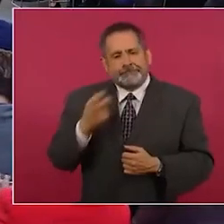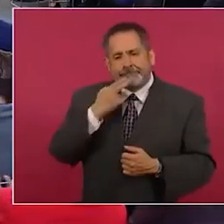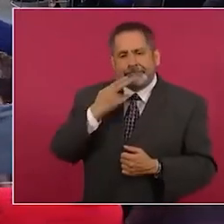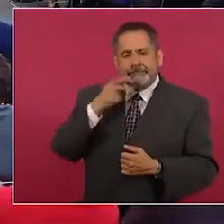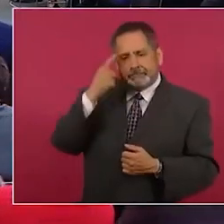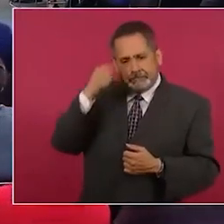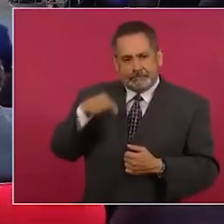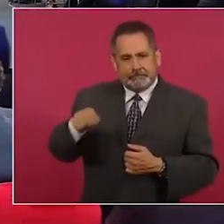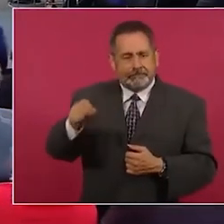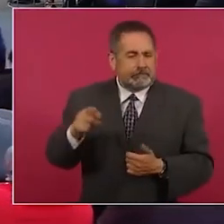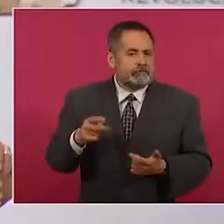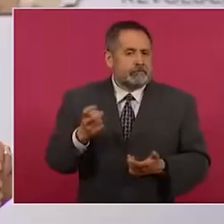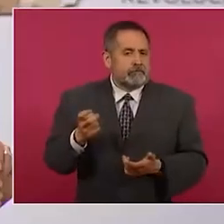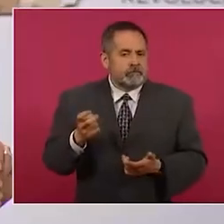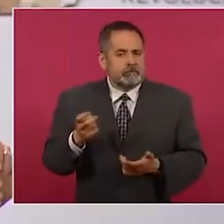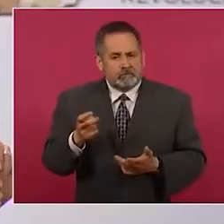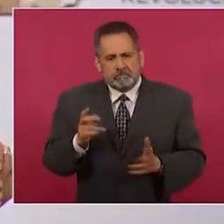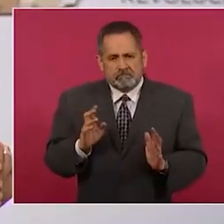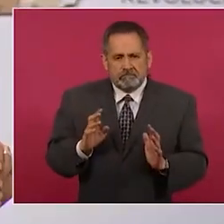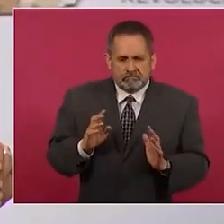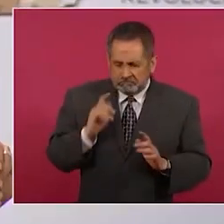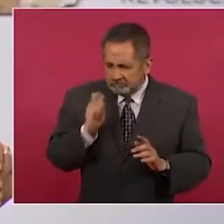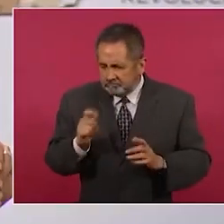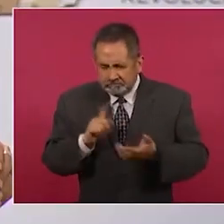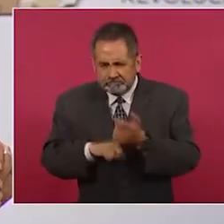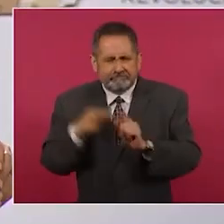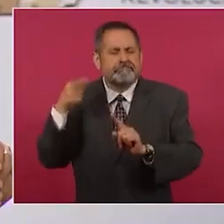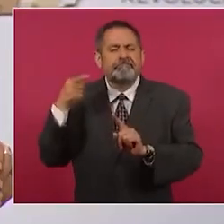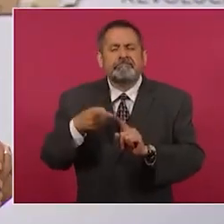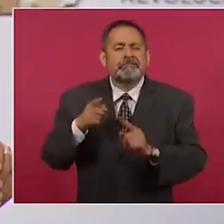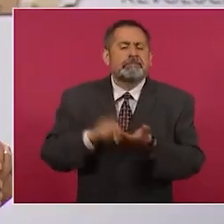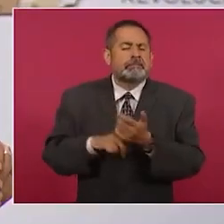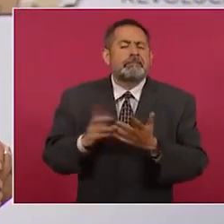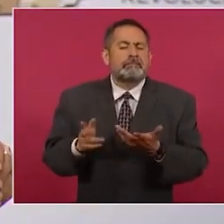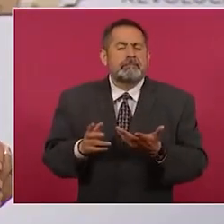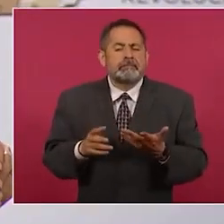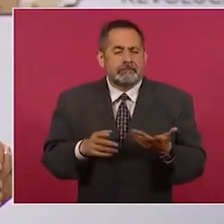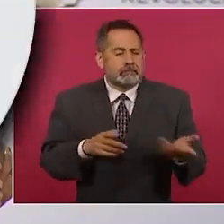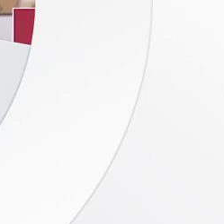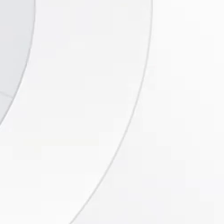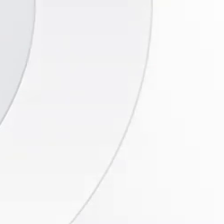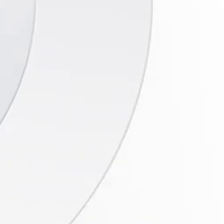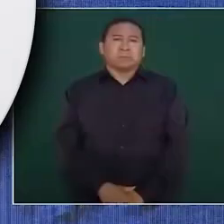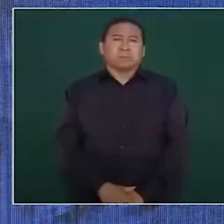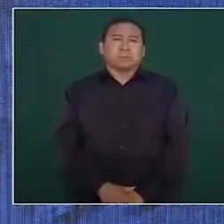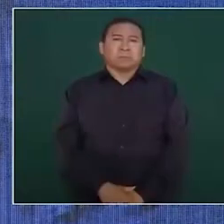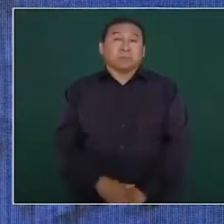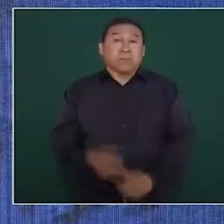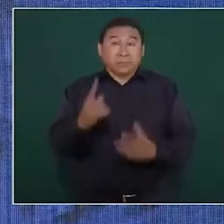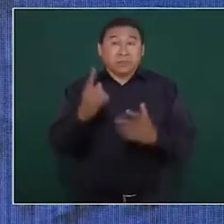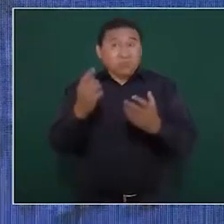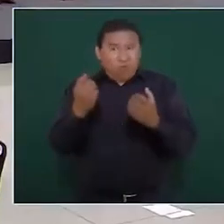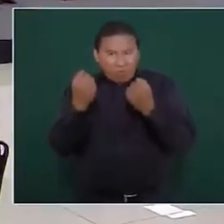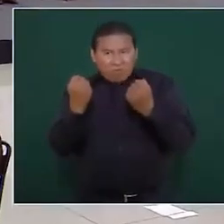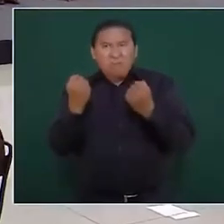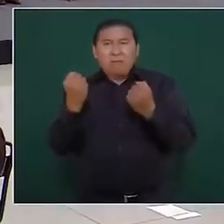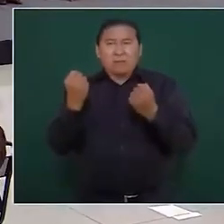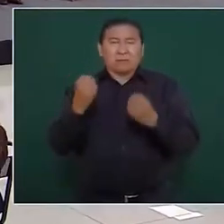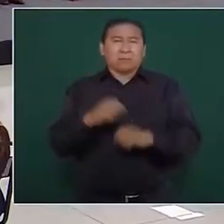en esencia lo que buscábamos fortalecer